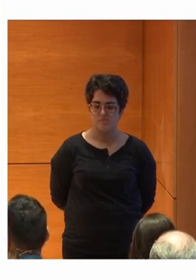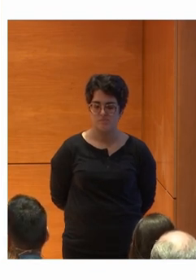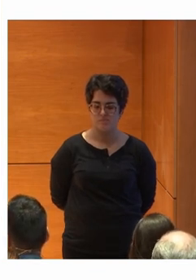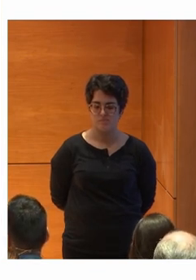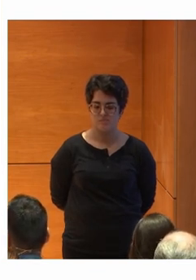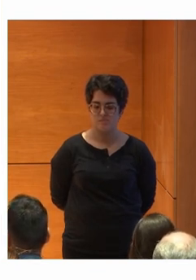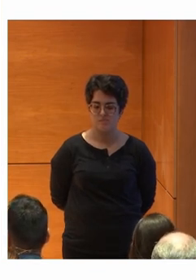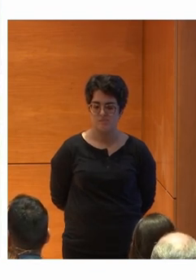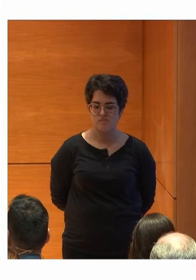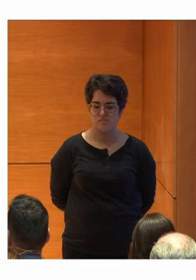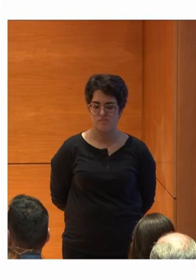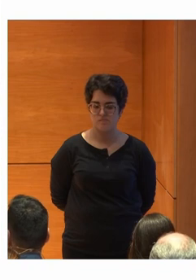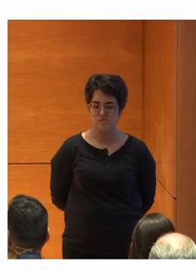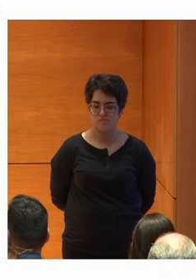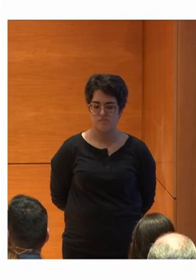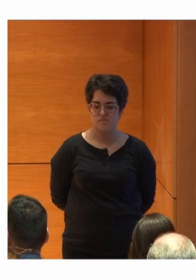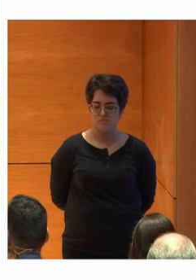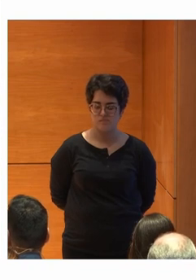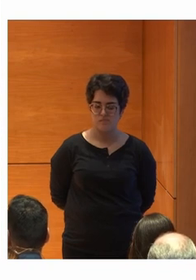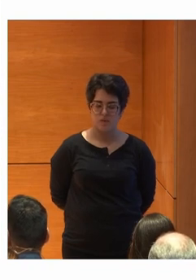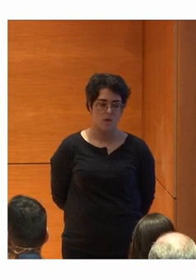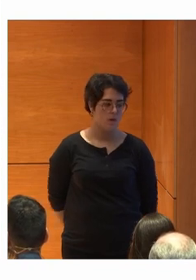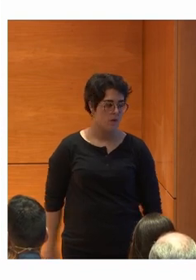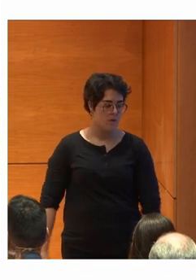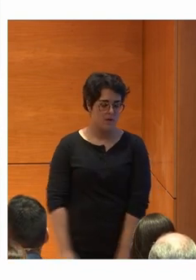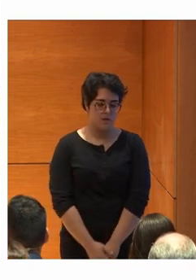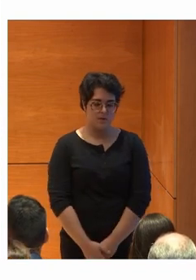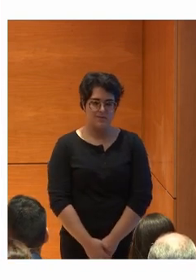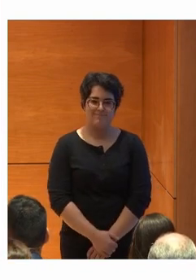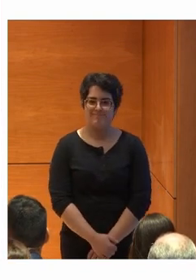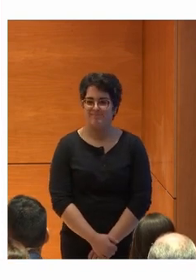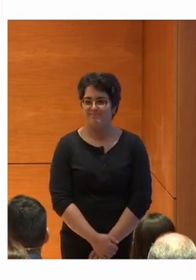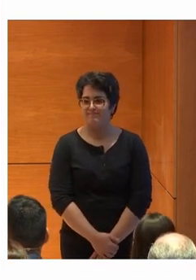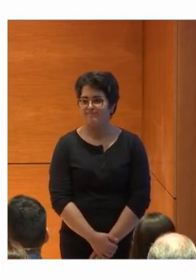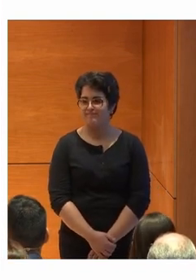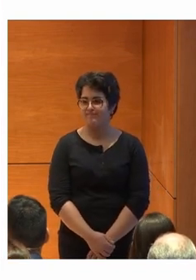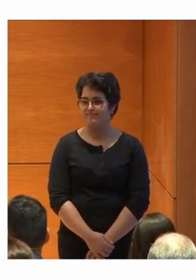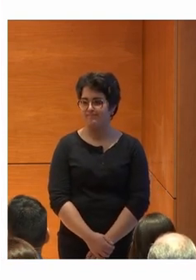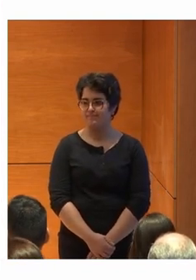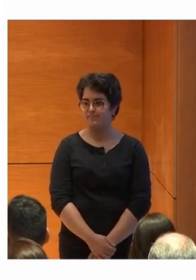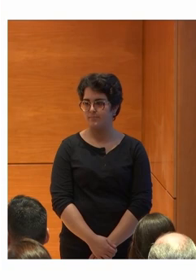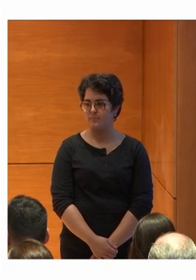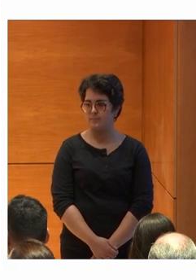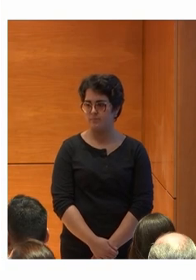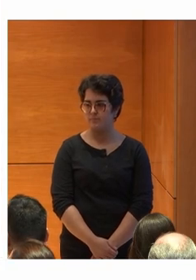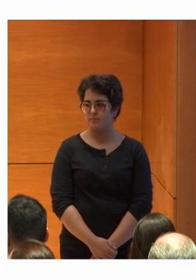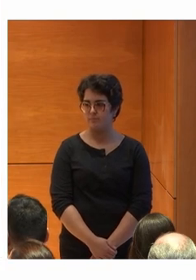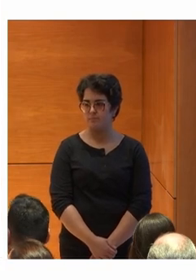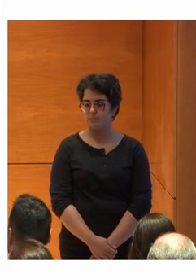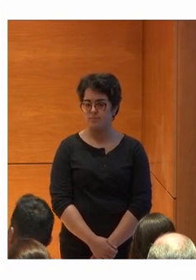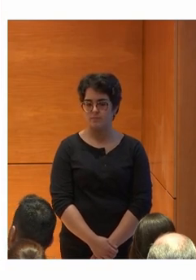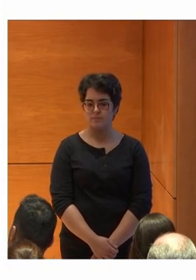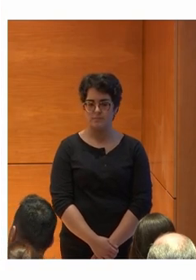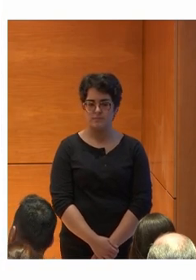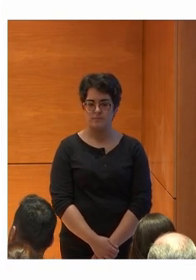mayormente Soy yo El que El que hago Las bromas Con ella Alesa ¿Quieres comer Con nosotros?